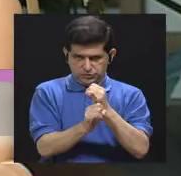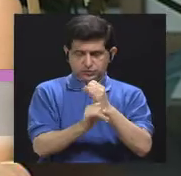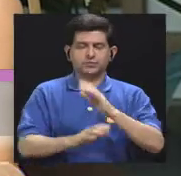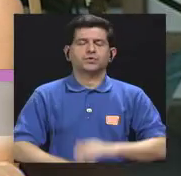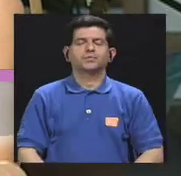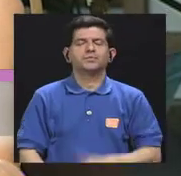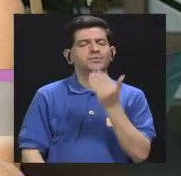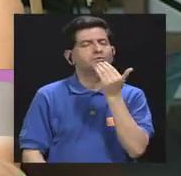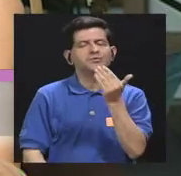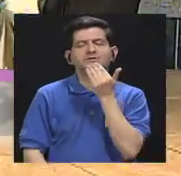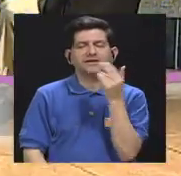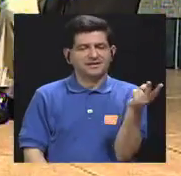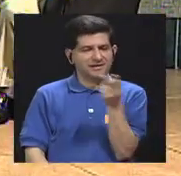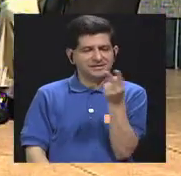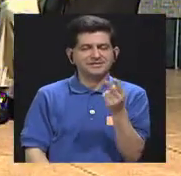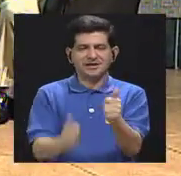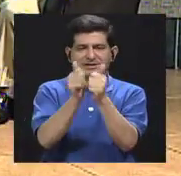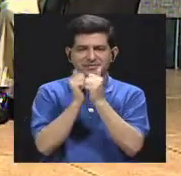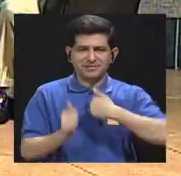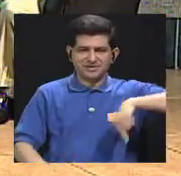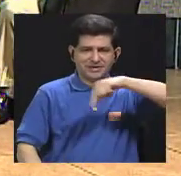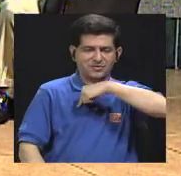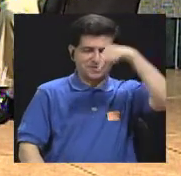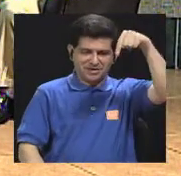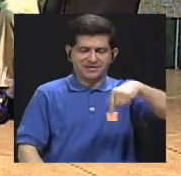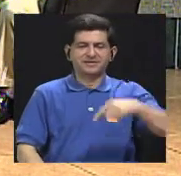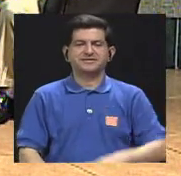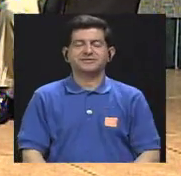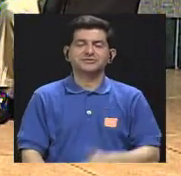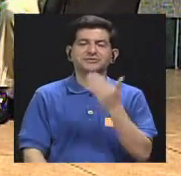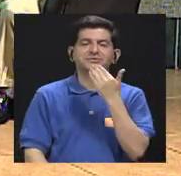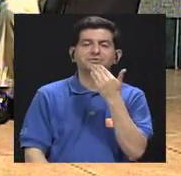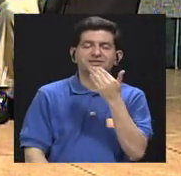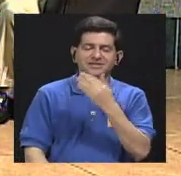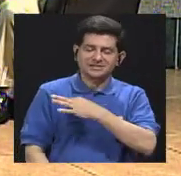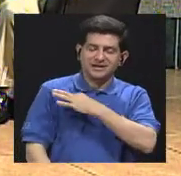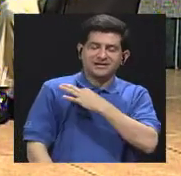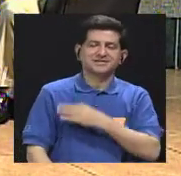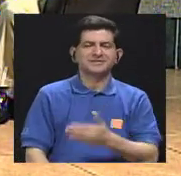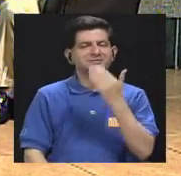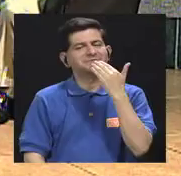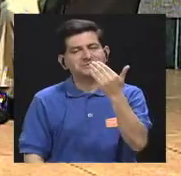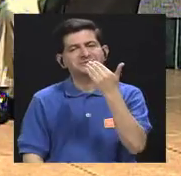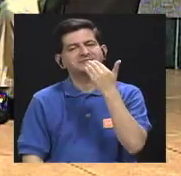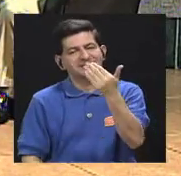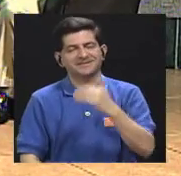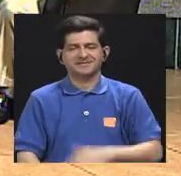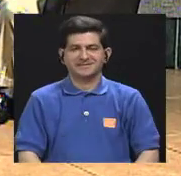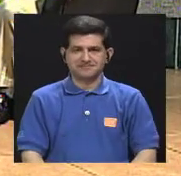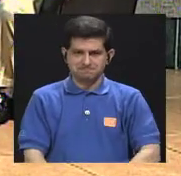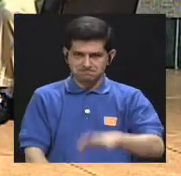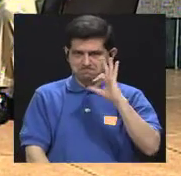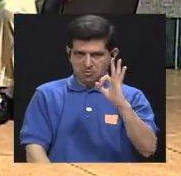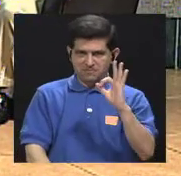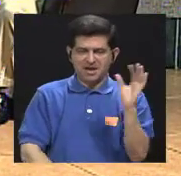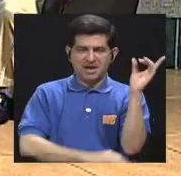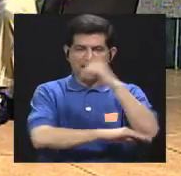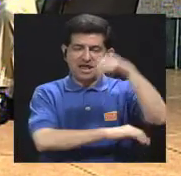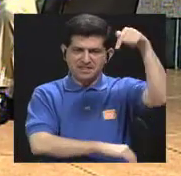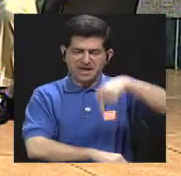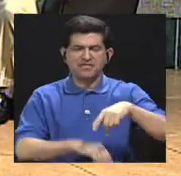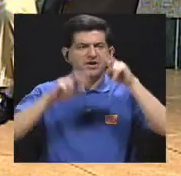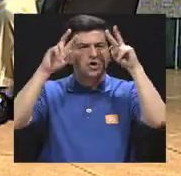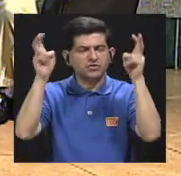INCIENSA. Muchísimas gracias por acompañarnos el día de hoy. Muchas gracias por la invitación. Sí, muchas gracias. Bueno, el día de hoy nos